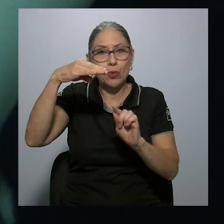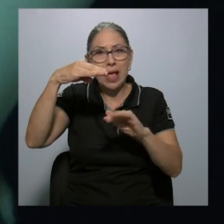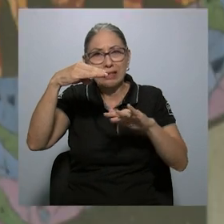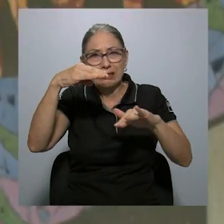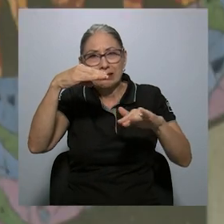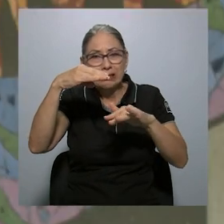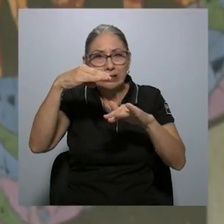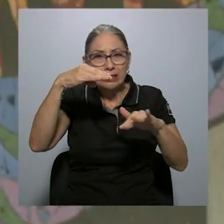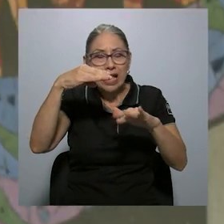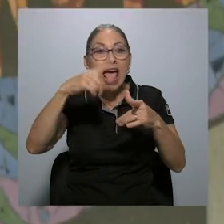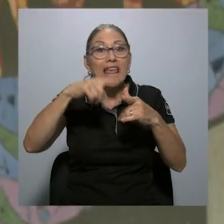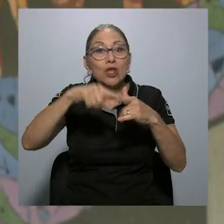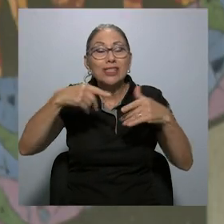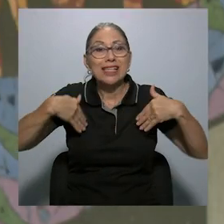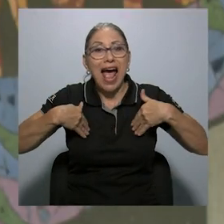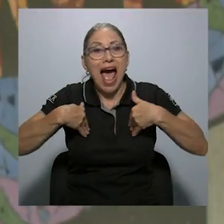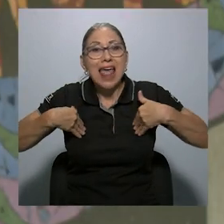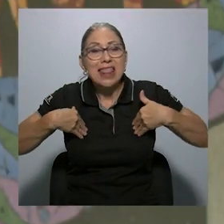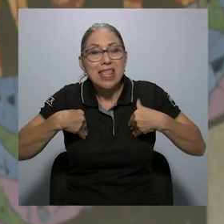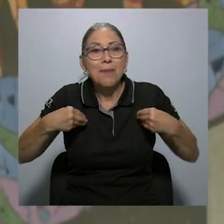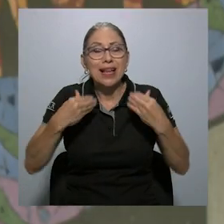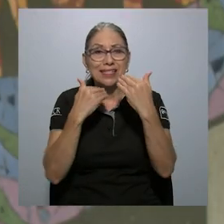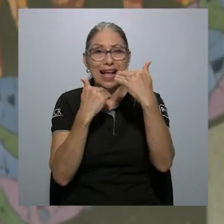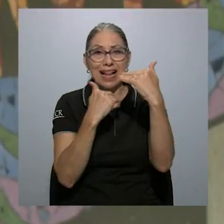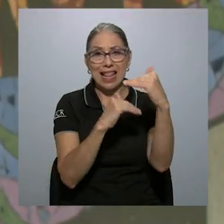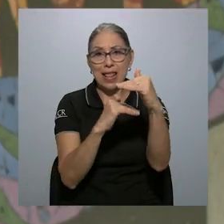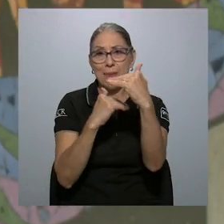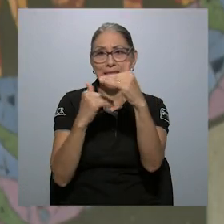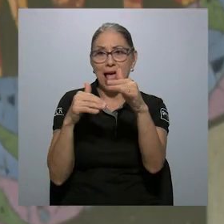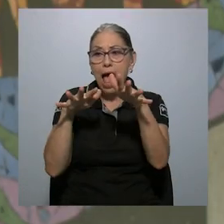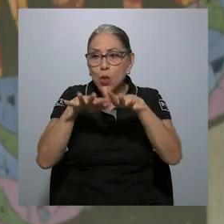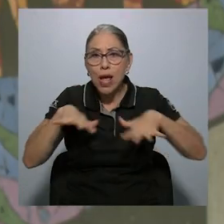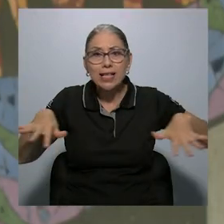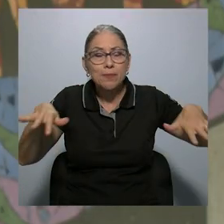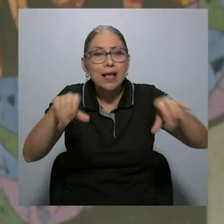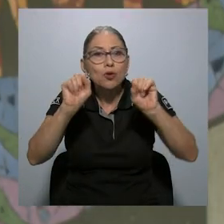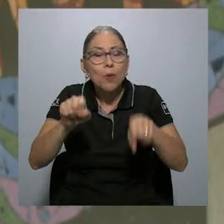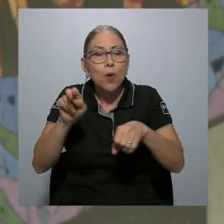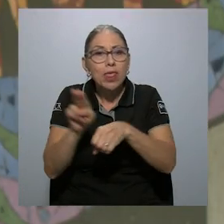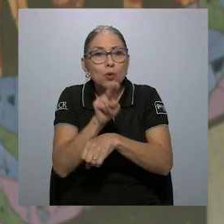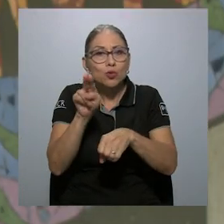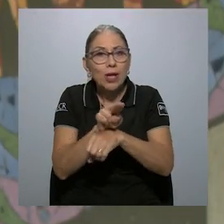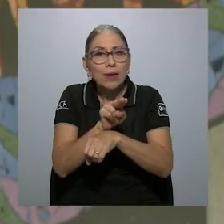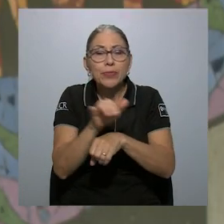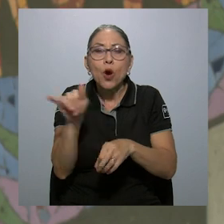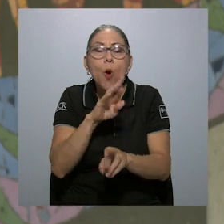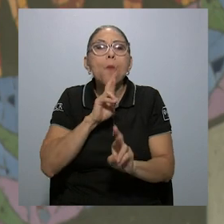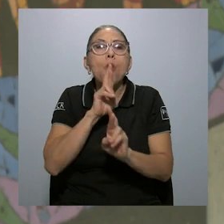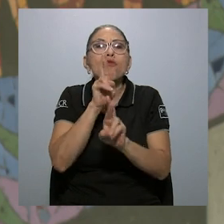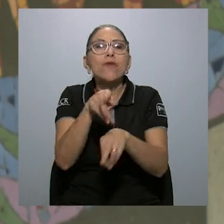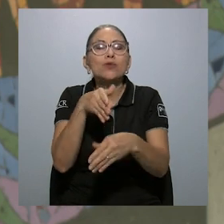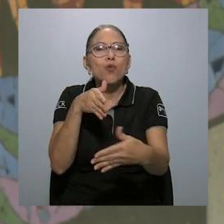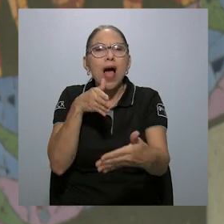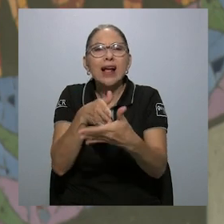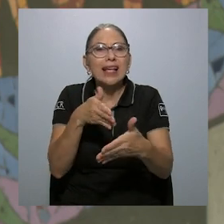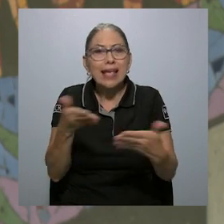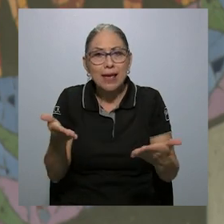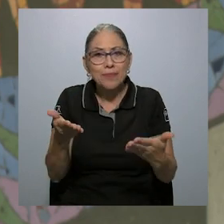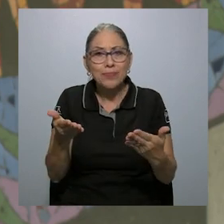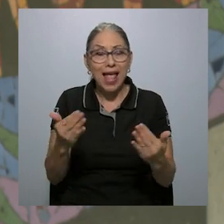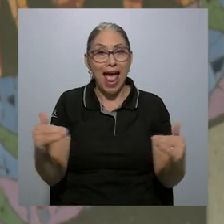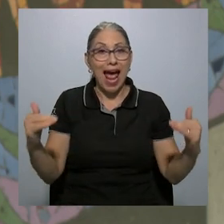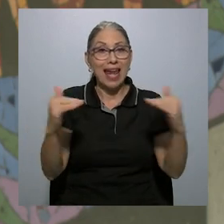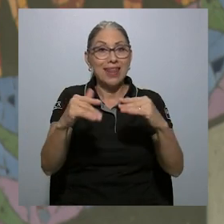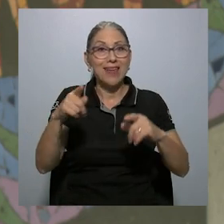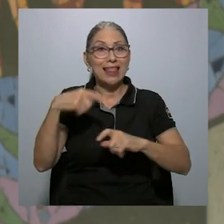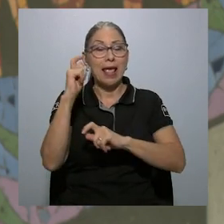las especies, por así decirlo, se están comprimiendo en el espacio que pueden usar. ¿Y qué es la consecuencia de esto? Que a